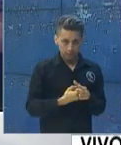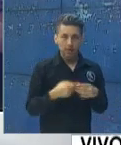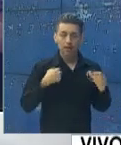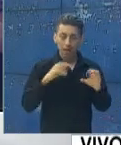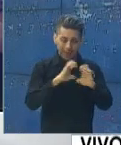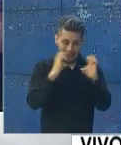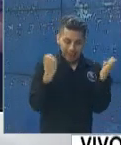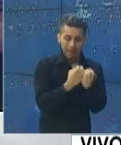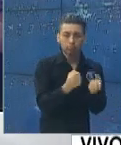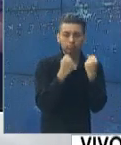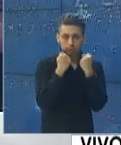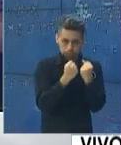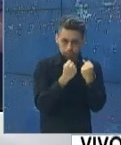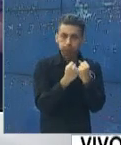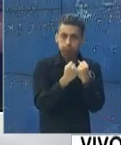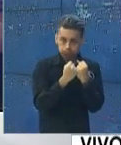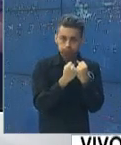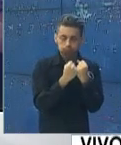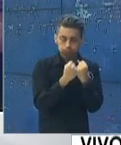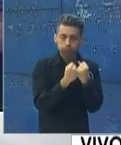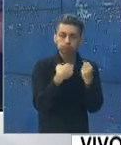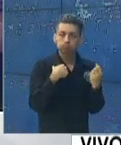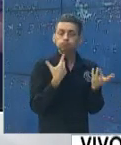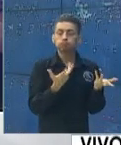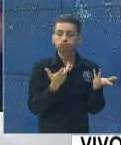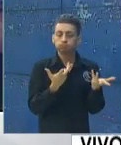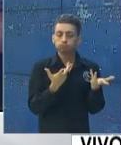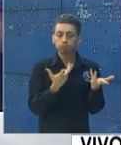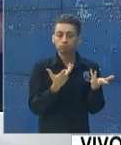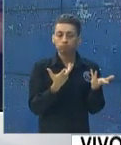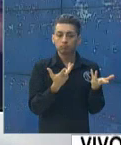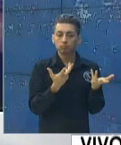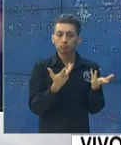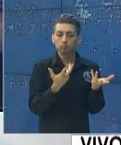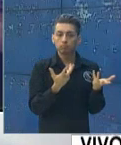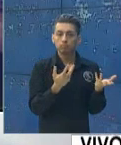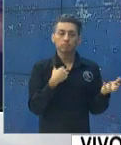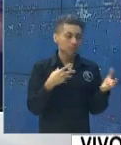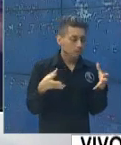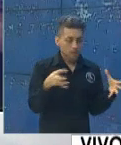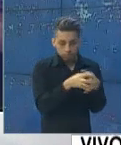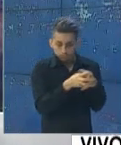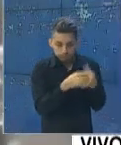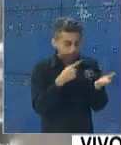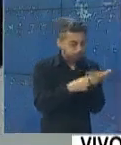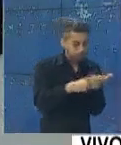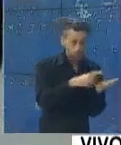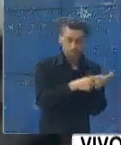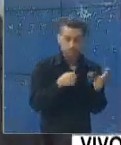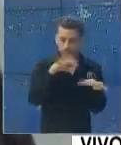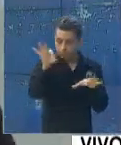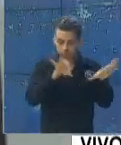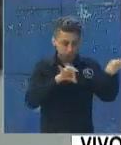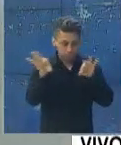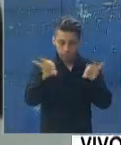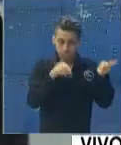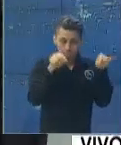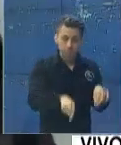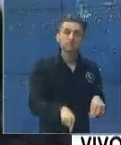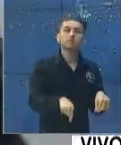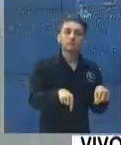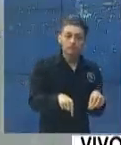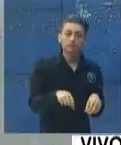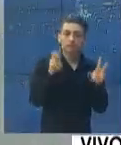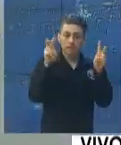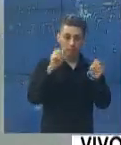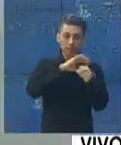fuerte que nosotros diseñamos para el abordaje no solamente de la